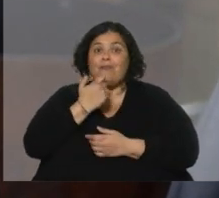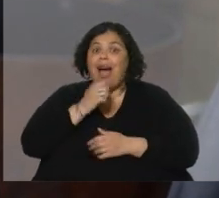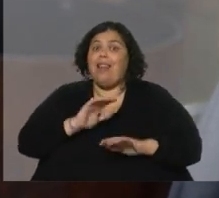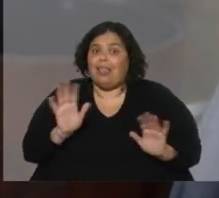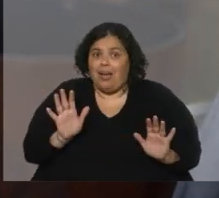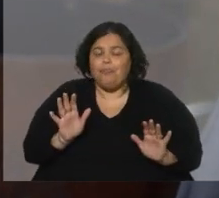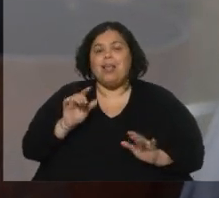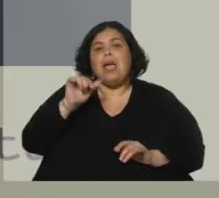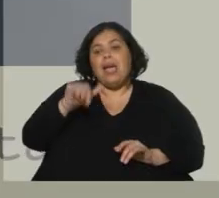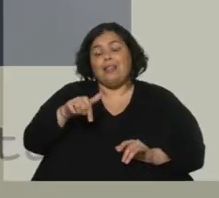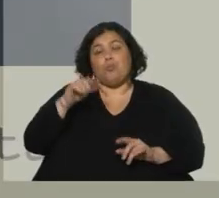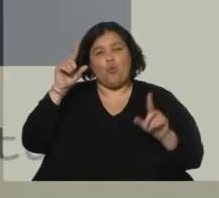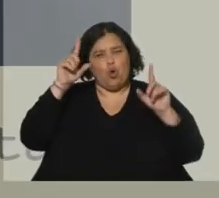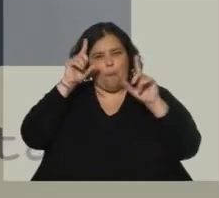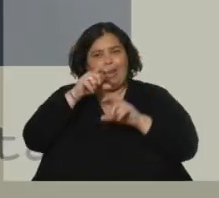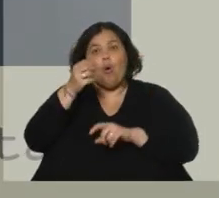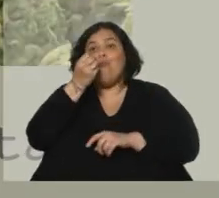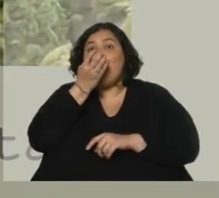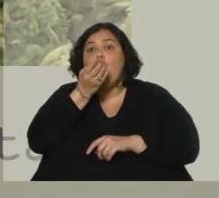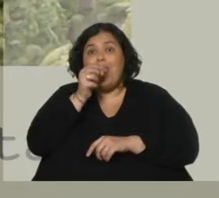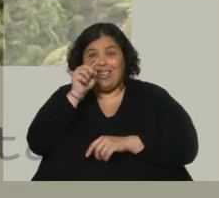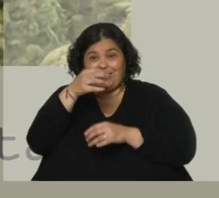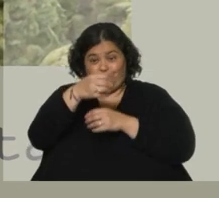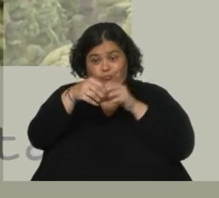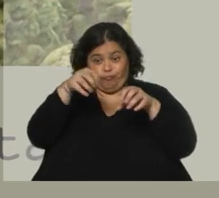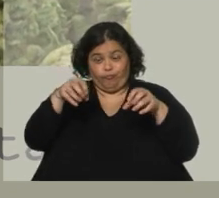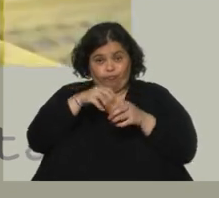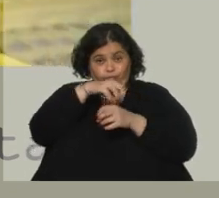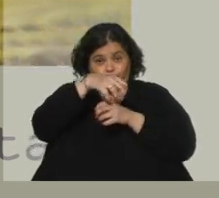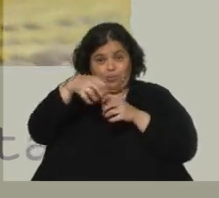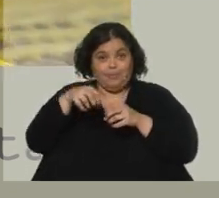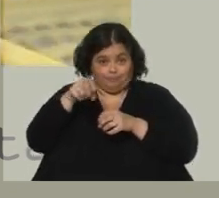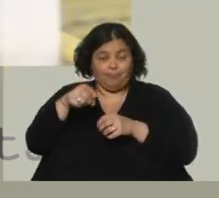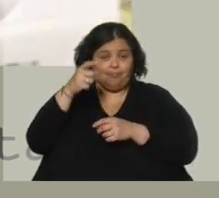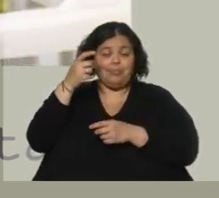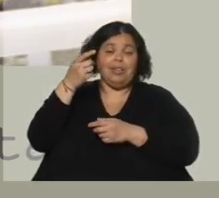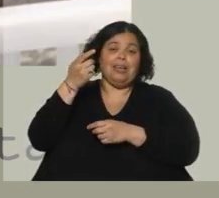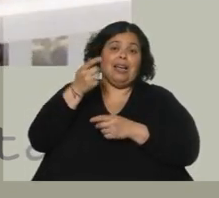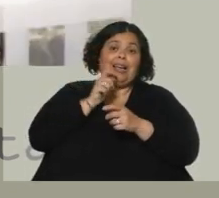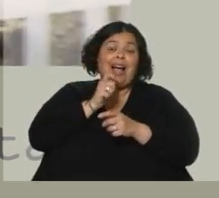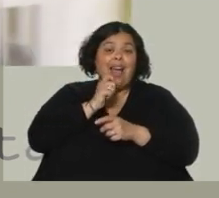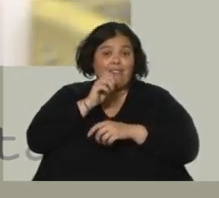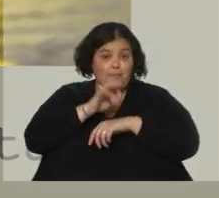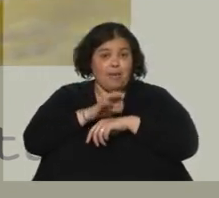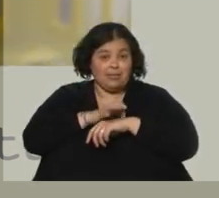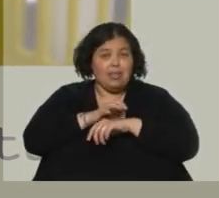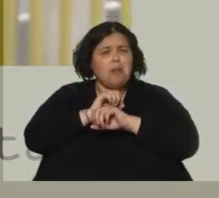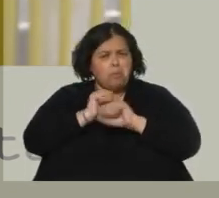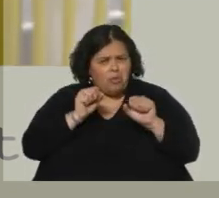que, por ejemplo, estas flores estas flores de cannabis medicinal, que son consideradas cannabis medicinal y que podrían utilizarse en distintos